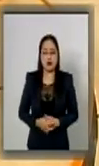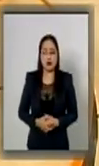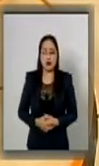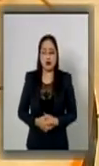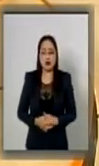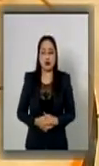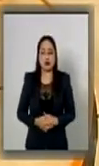Muchas gracias.